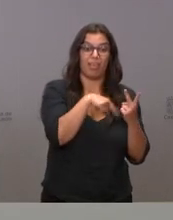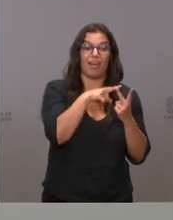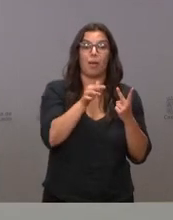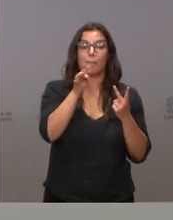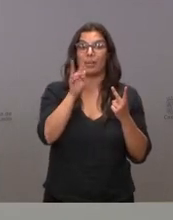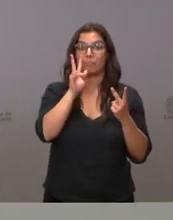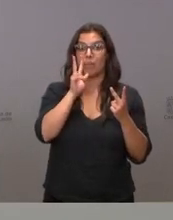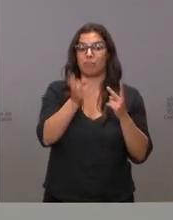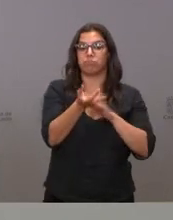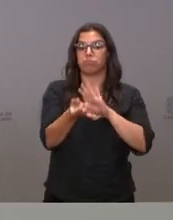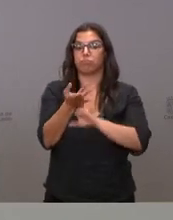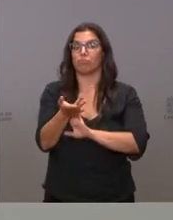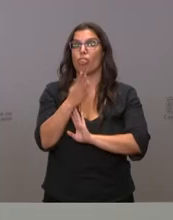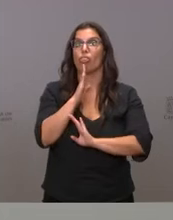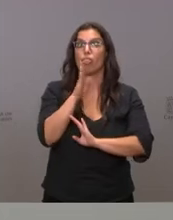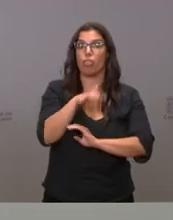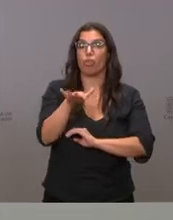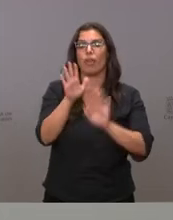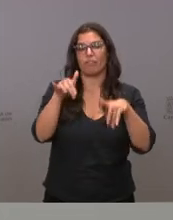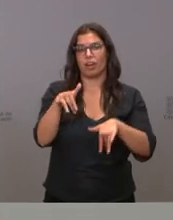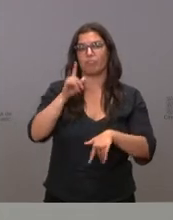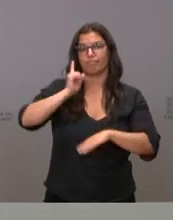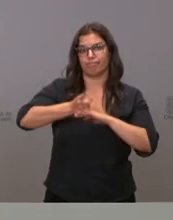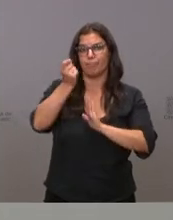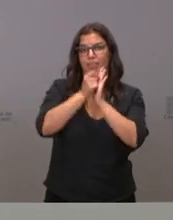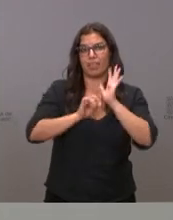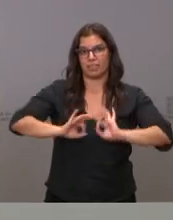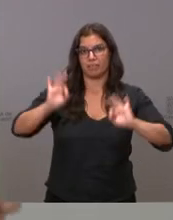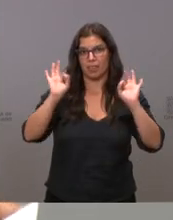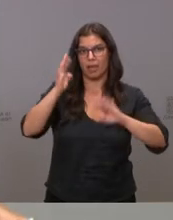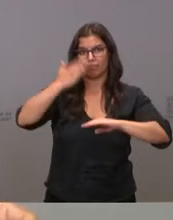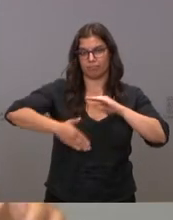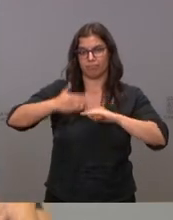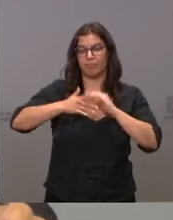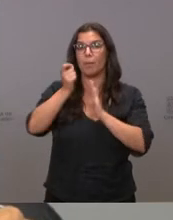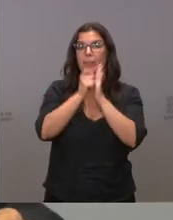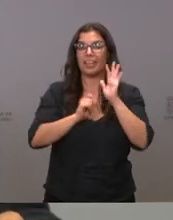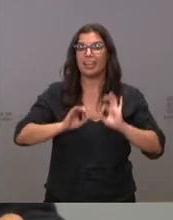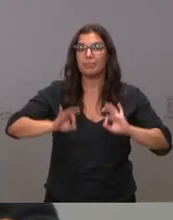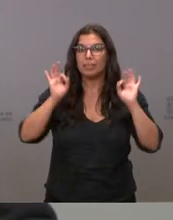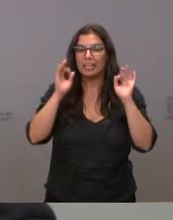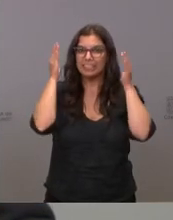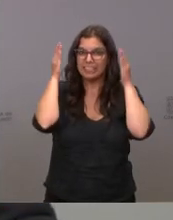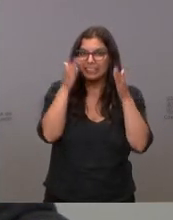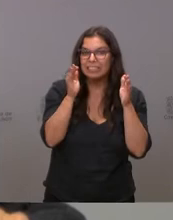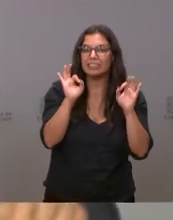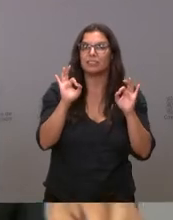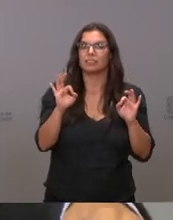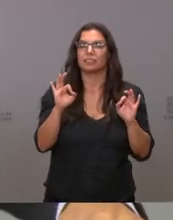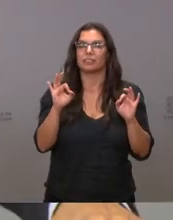a dictar medidas especiales medidas especiales dirigidas específicamente